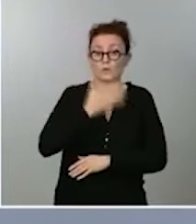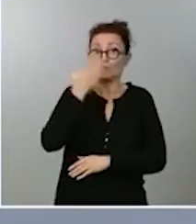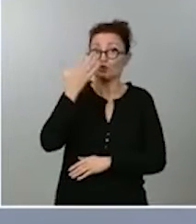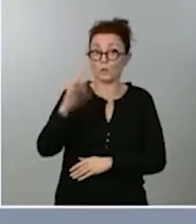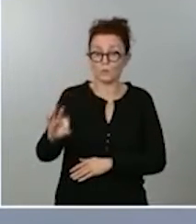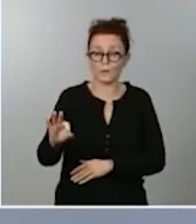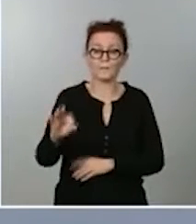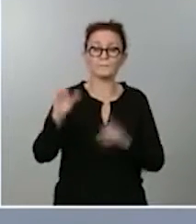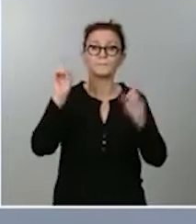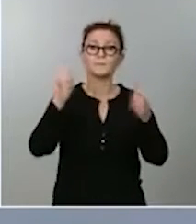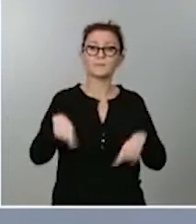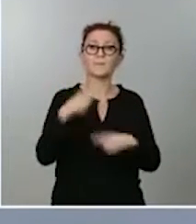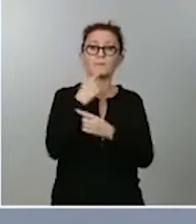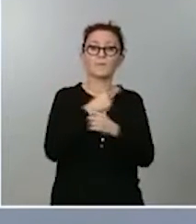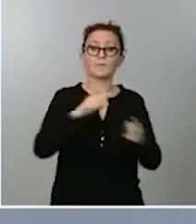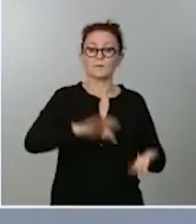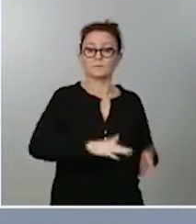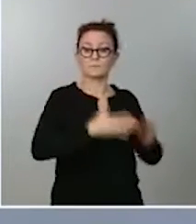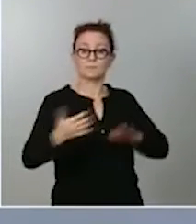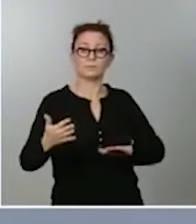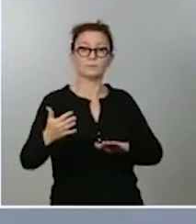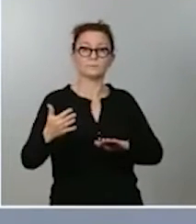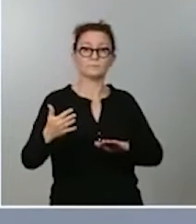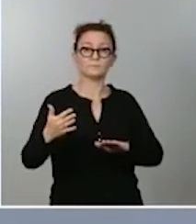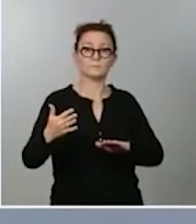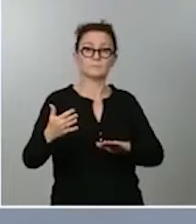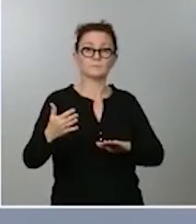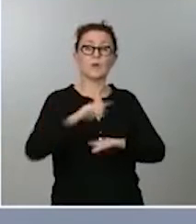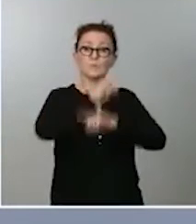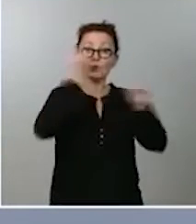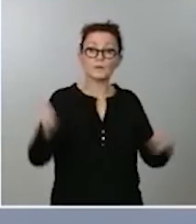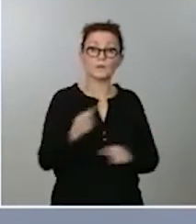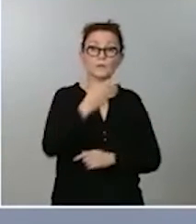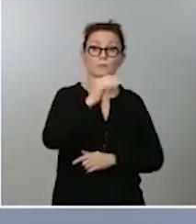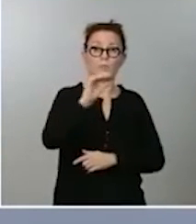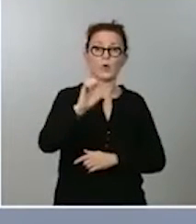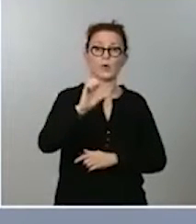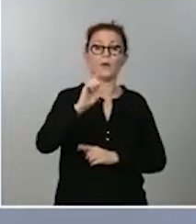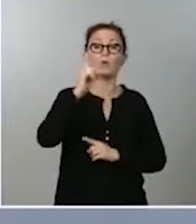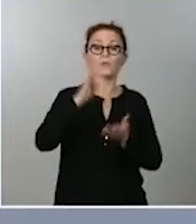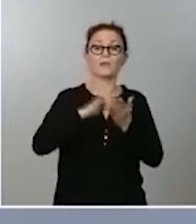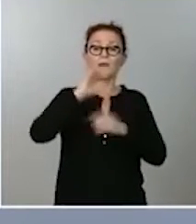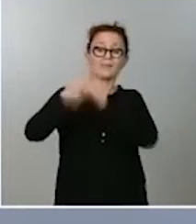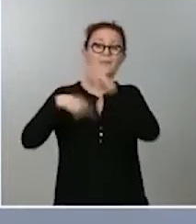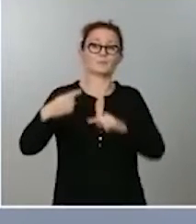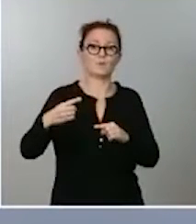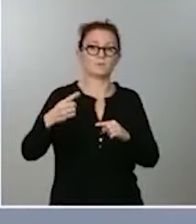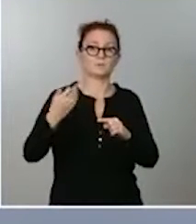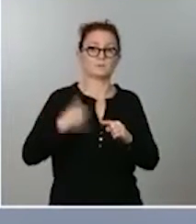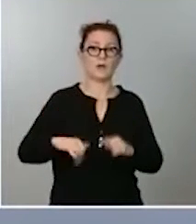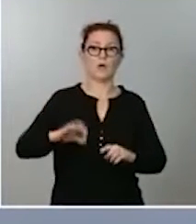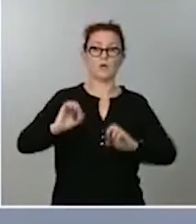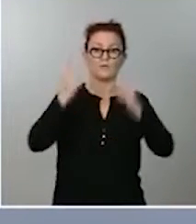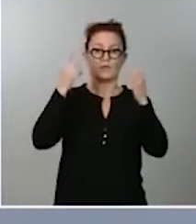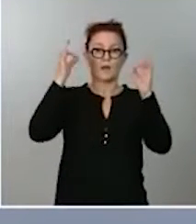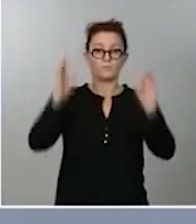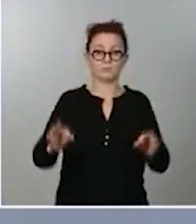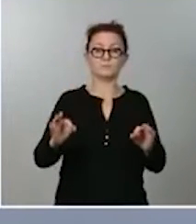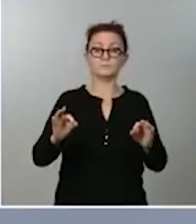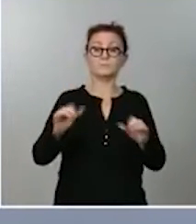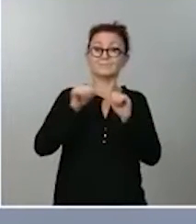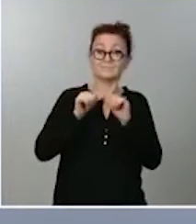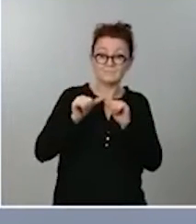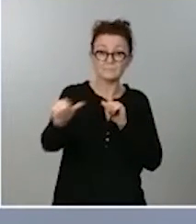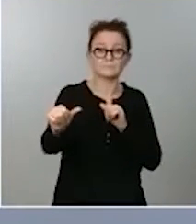que entrará en vigor el día después de la publicación del BOE y a partir de ese momento estará tajantemente prohibido la